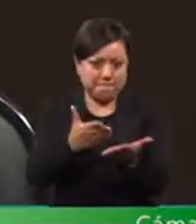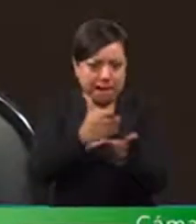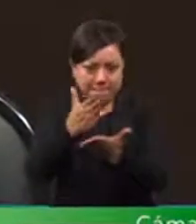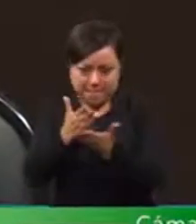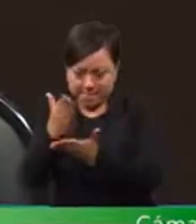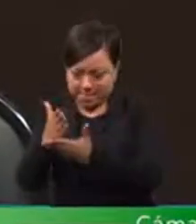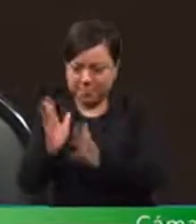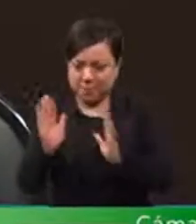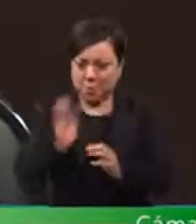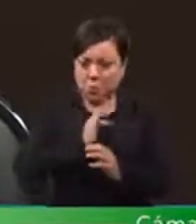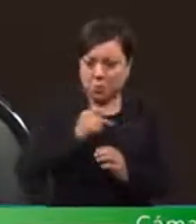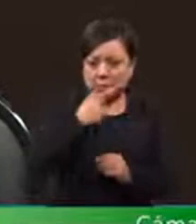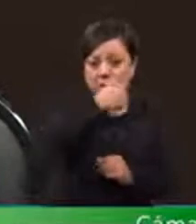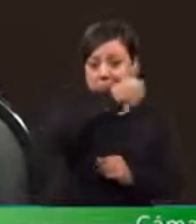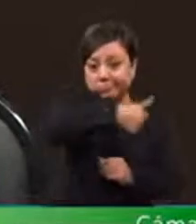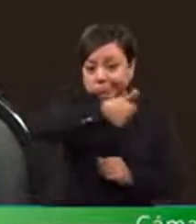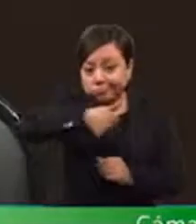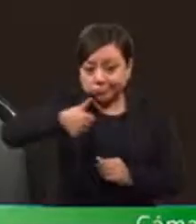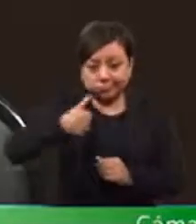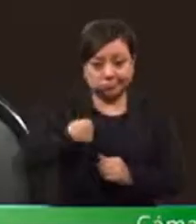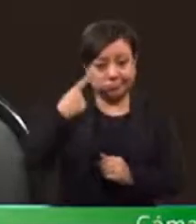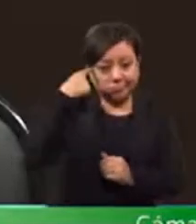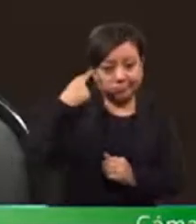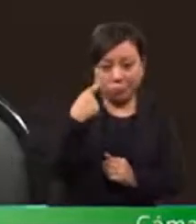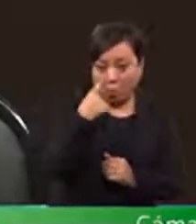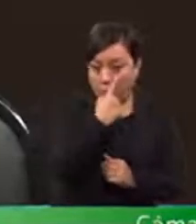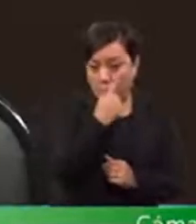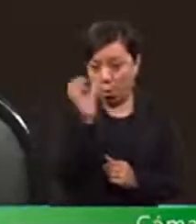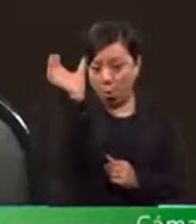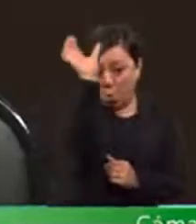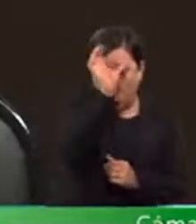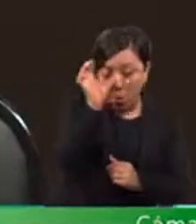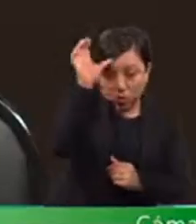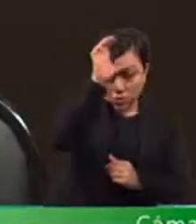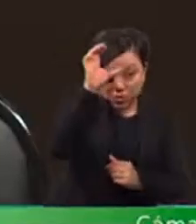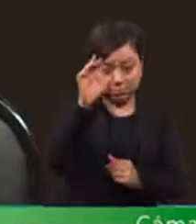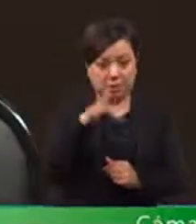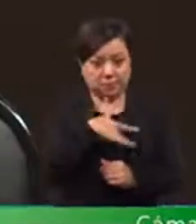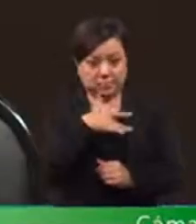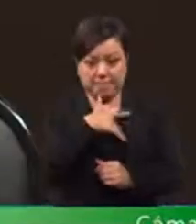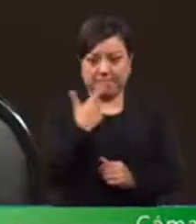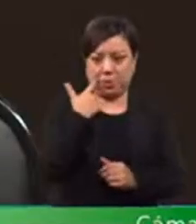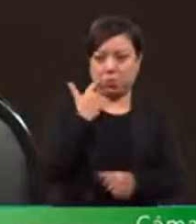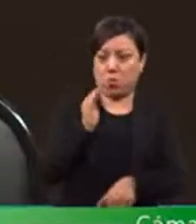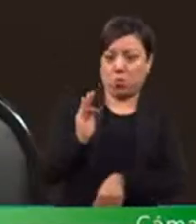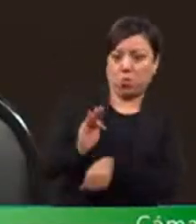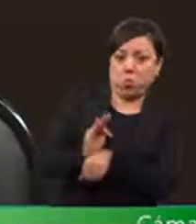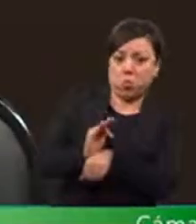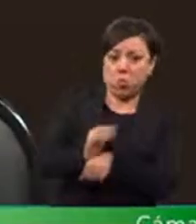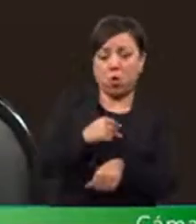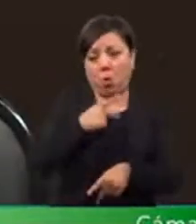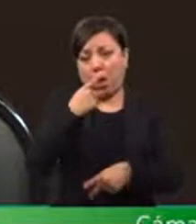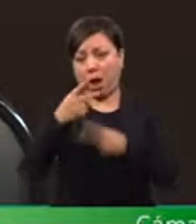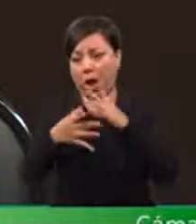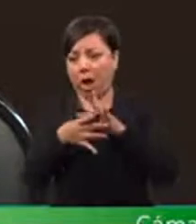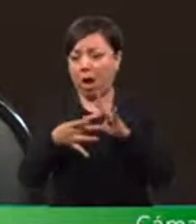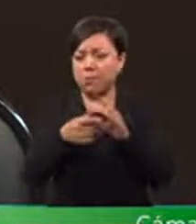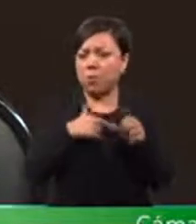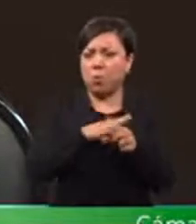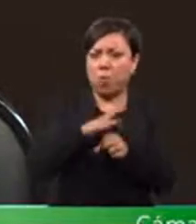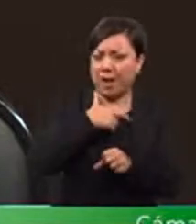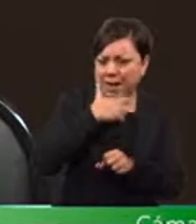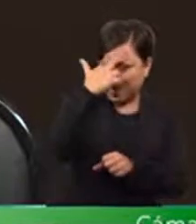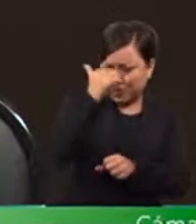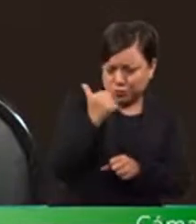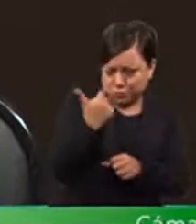en su conciencia el por qué defendieron lo que defendieron y por qué dijeron lo que dijeron. Yo solo diré que soy